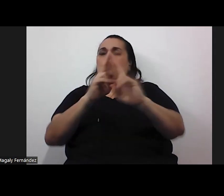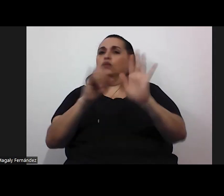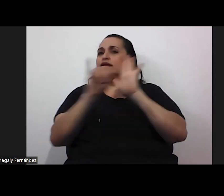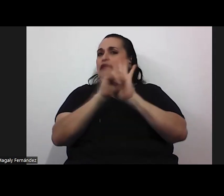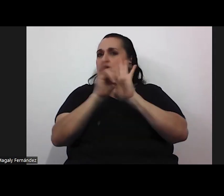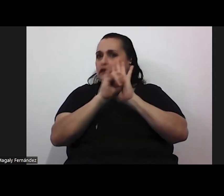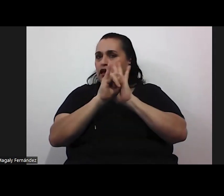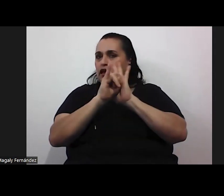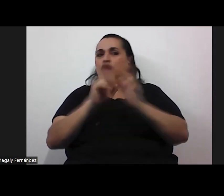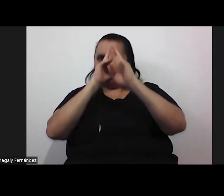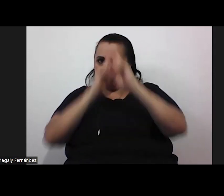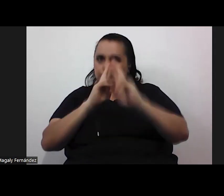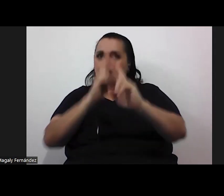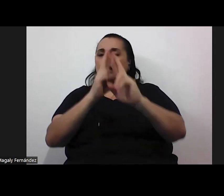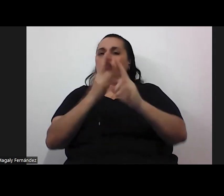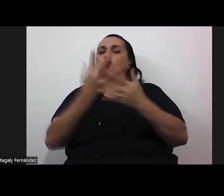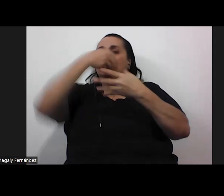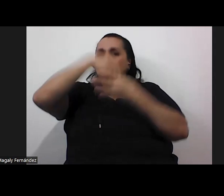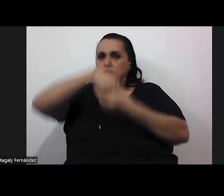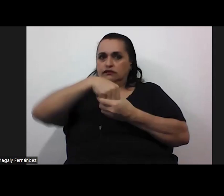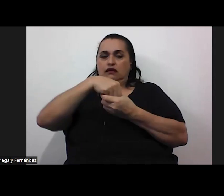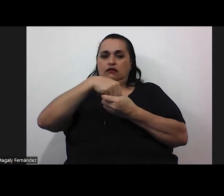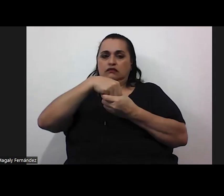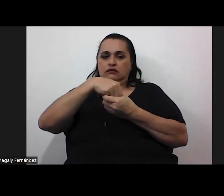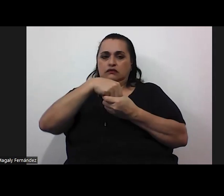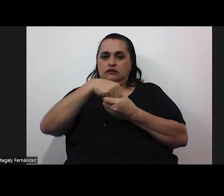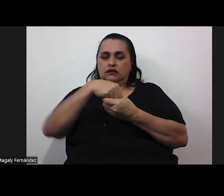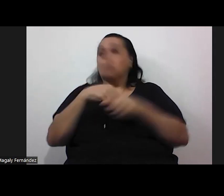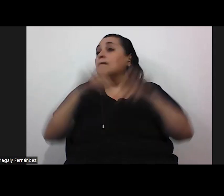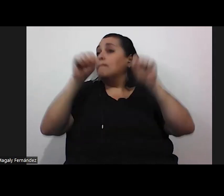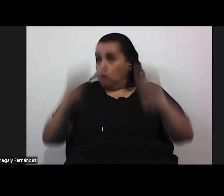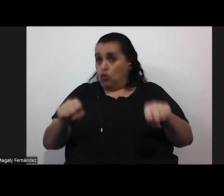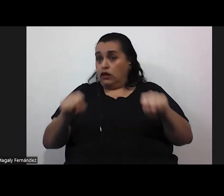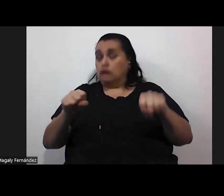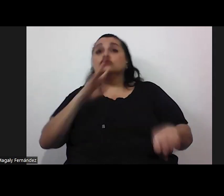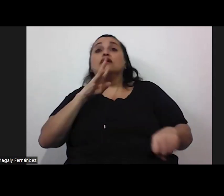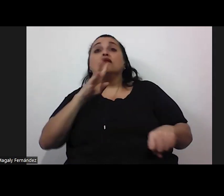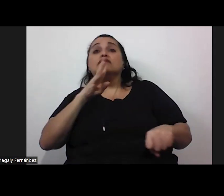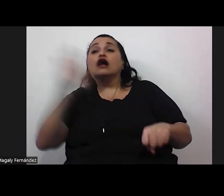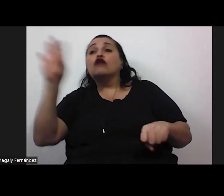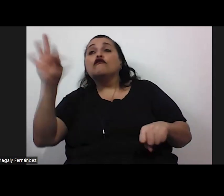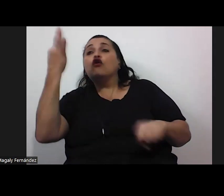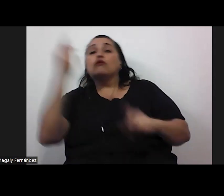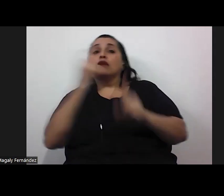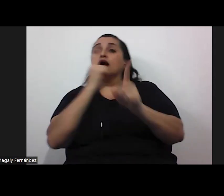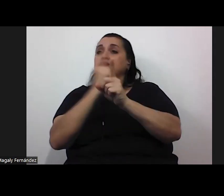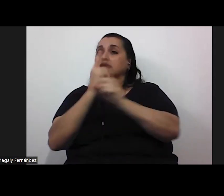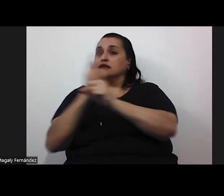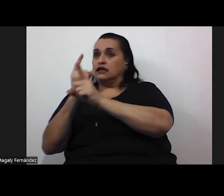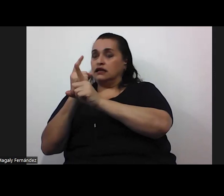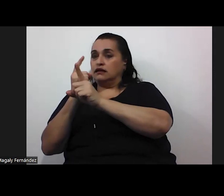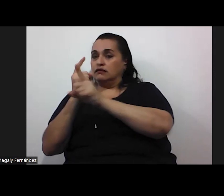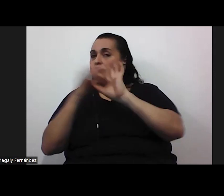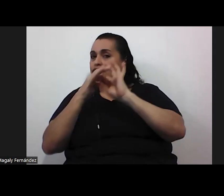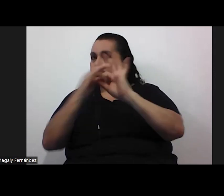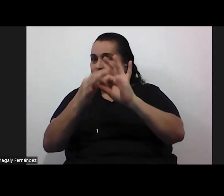respeto a la inclusividad y que podemos hablar de forma asertiva acerca de los derechos humanos